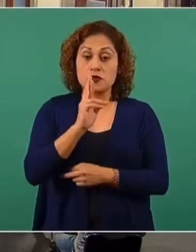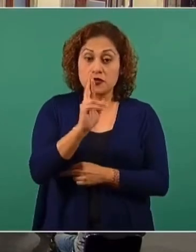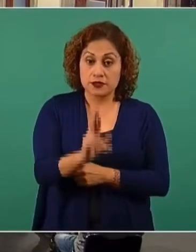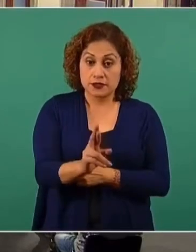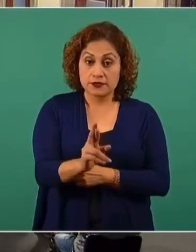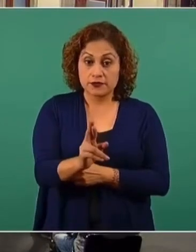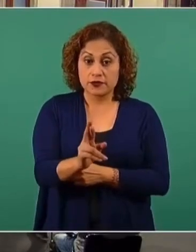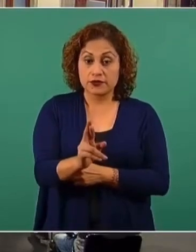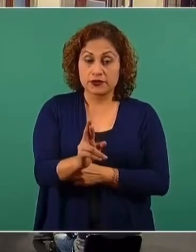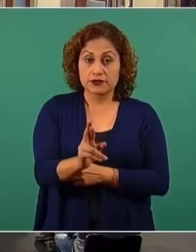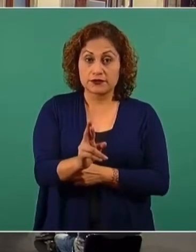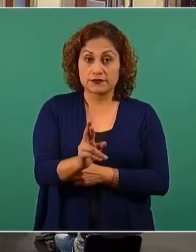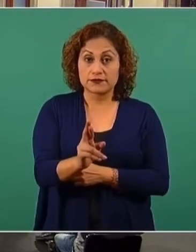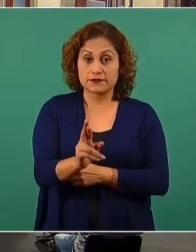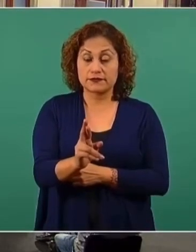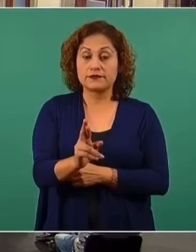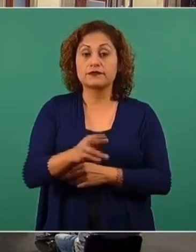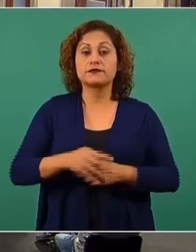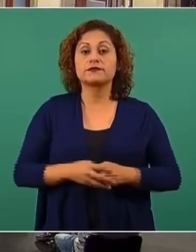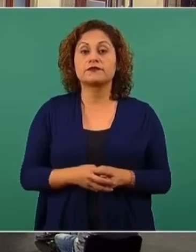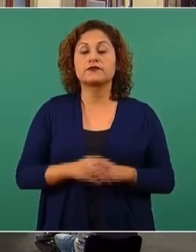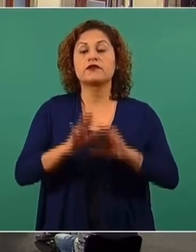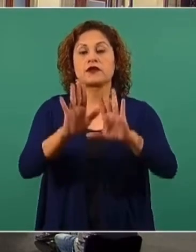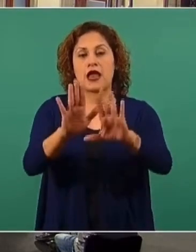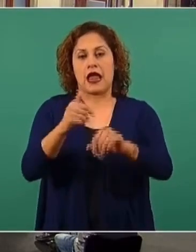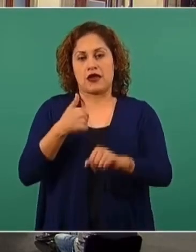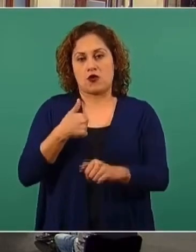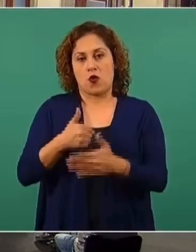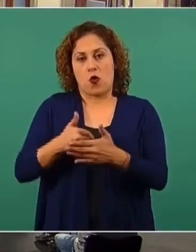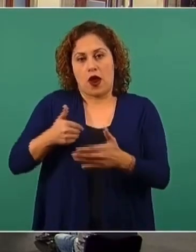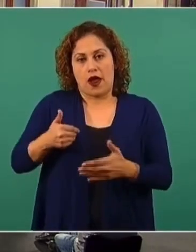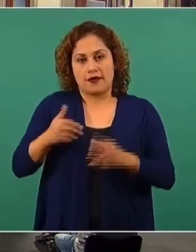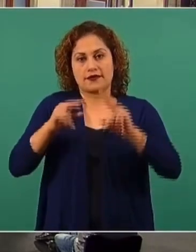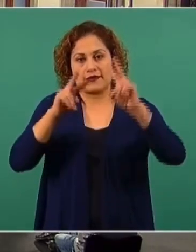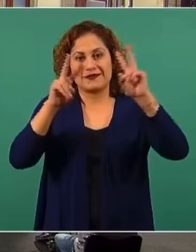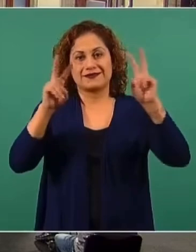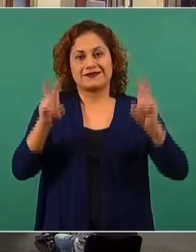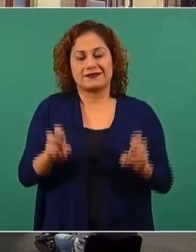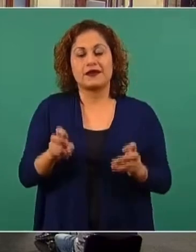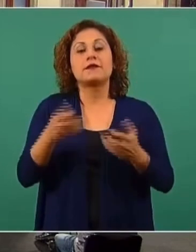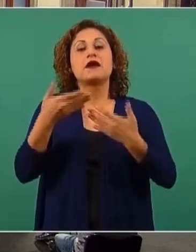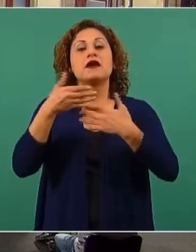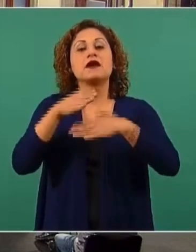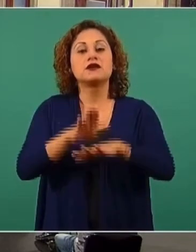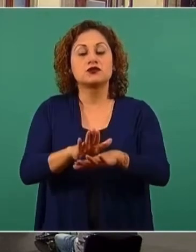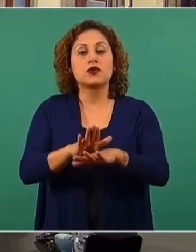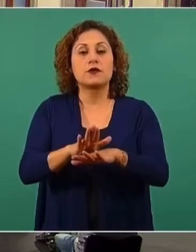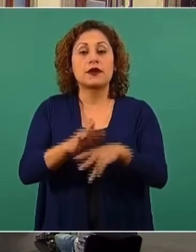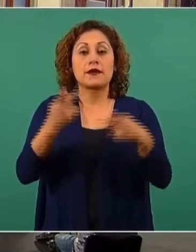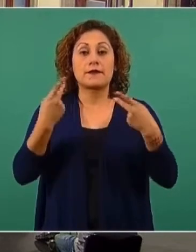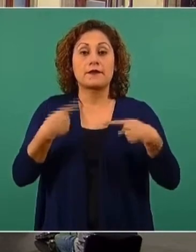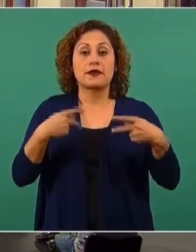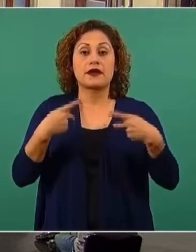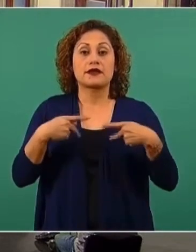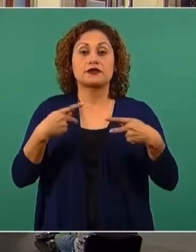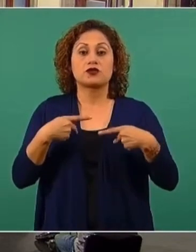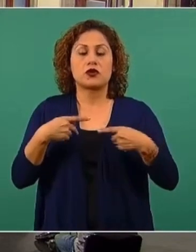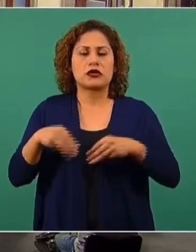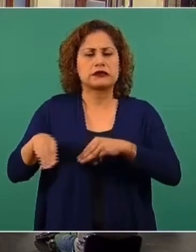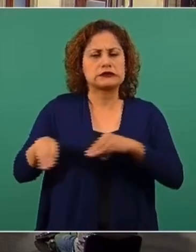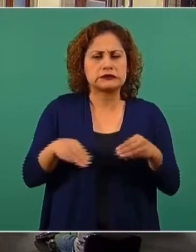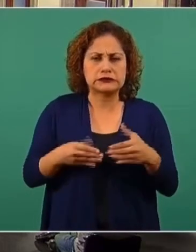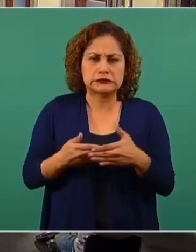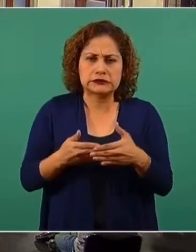Y respuestas, sólo quisiera comentar este tema de las personas con dificultad de movimiento que ayer se